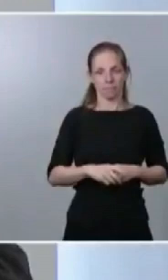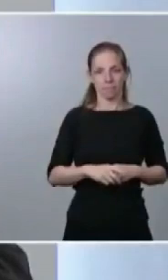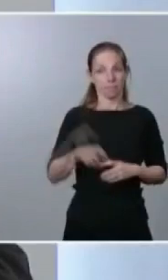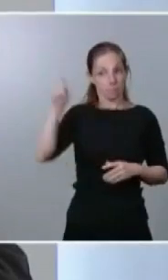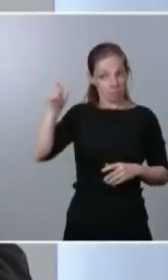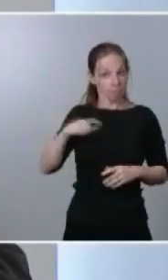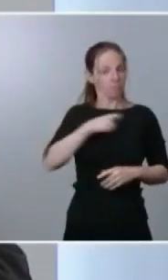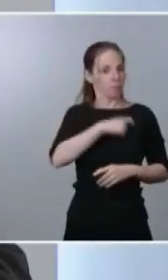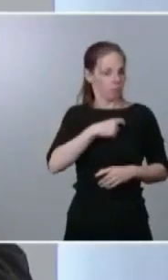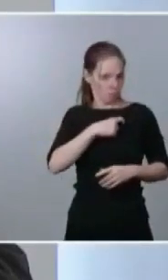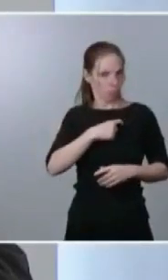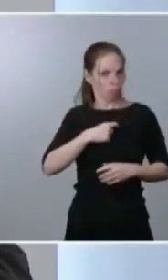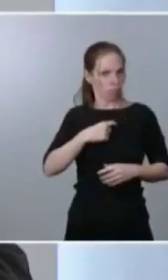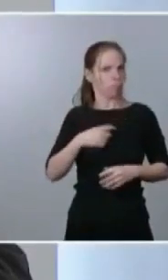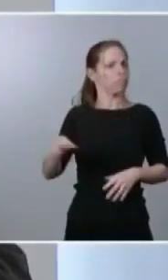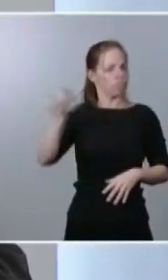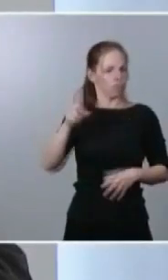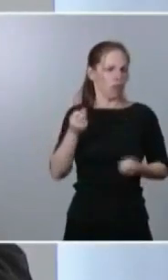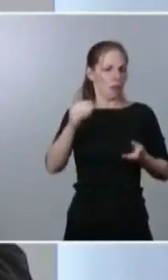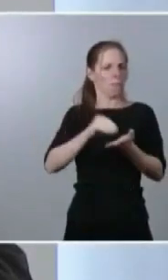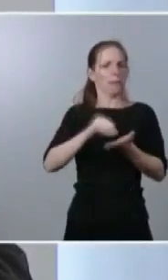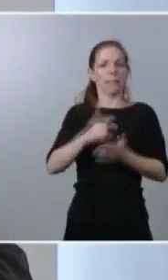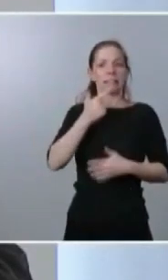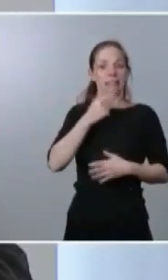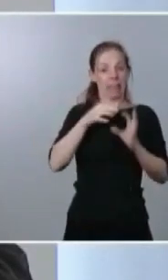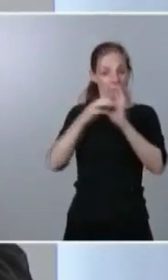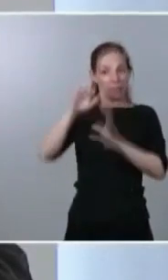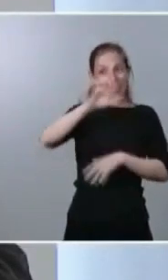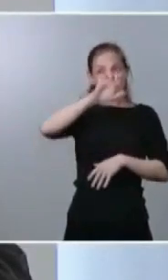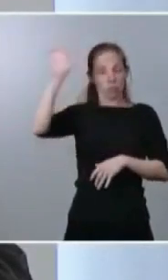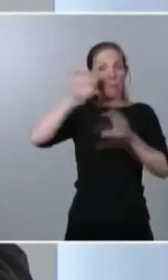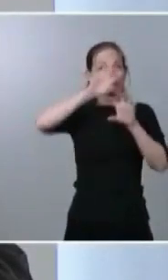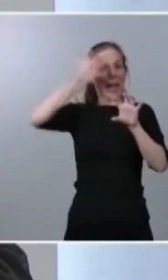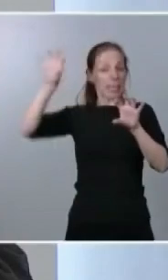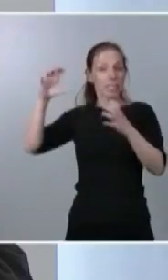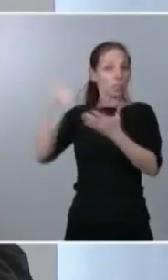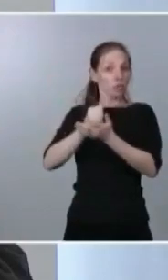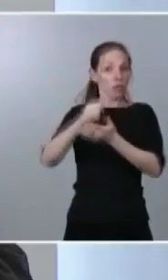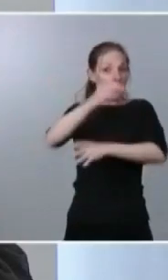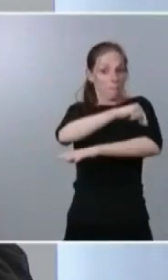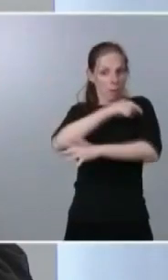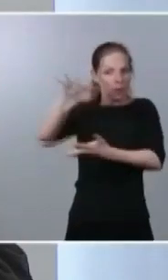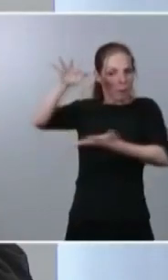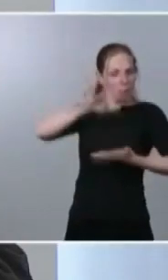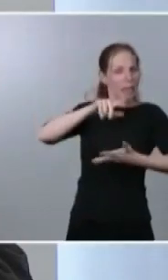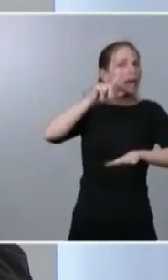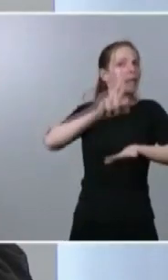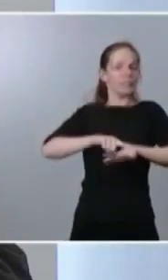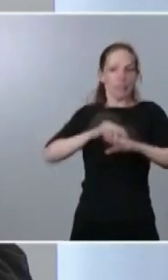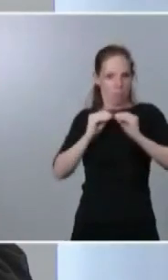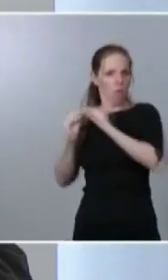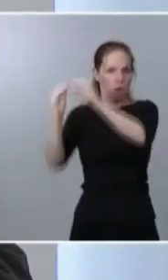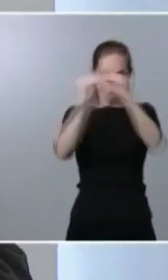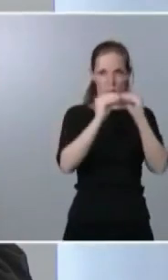miembros dispondremos de vacunas al mismo tiempo. Ha recordado también que la distribución se hará en base a la